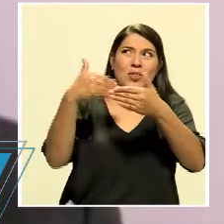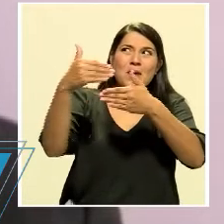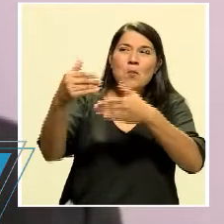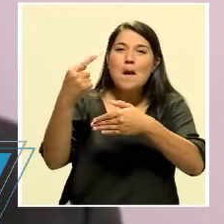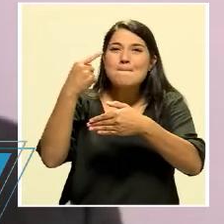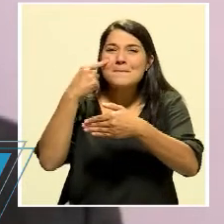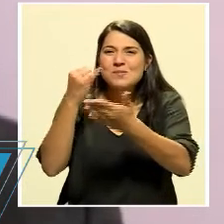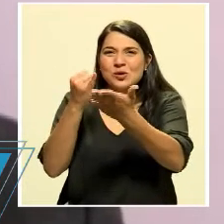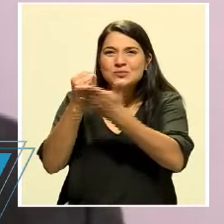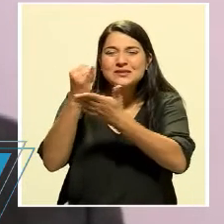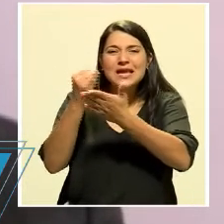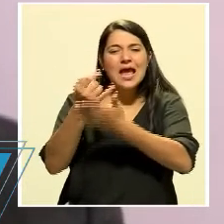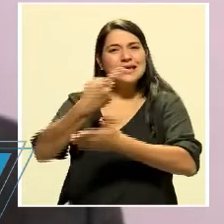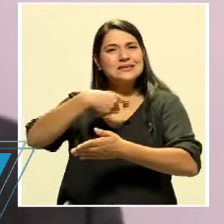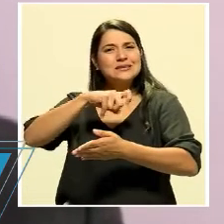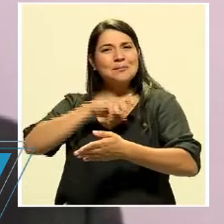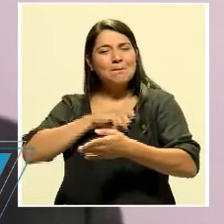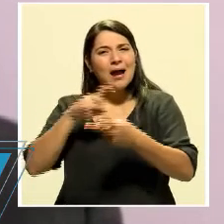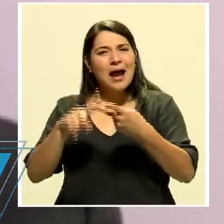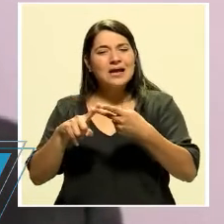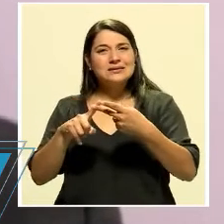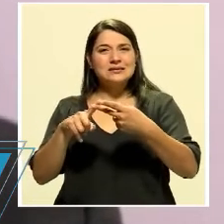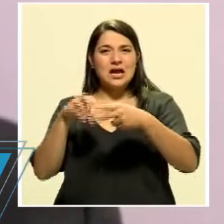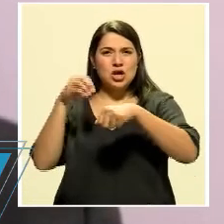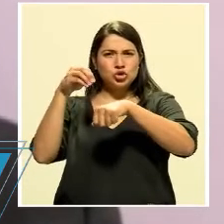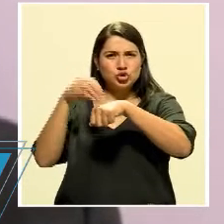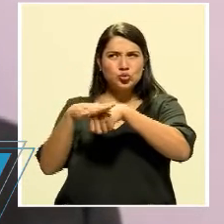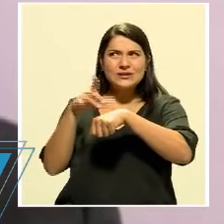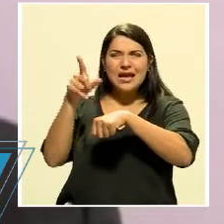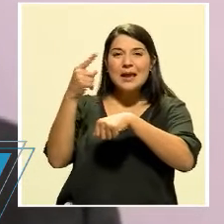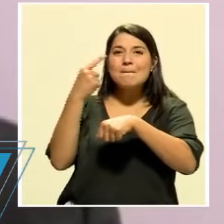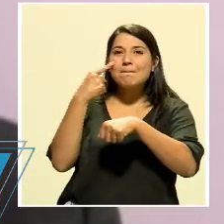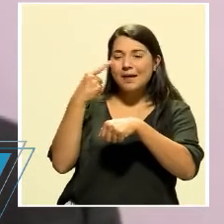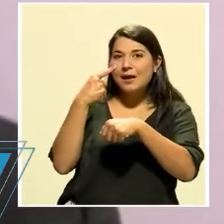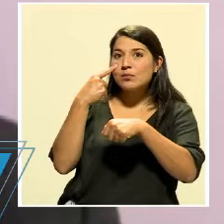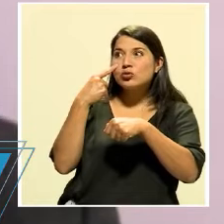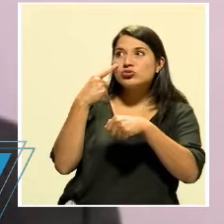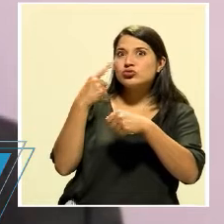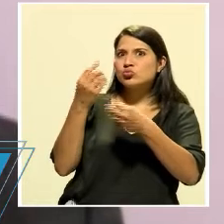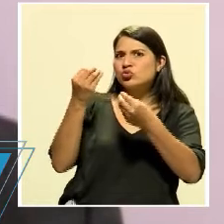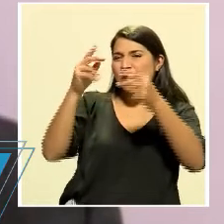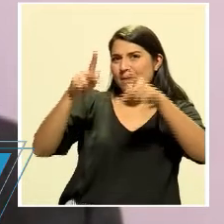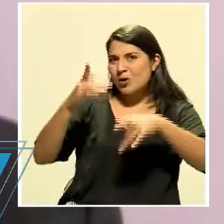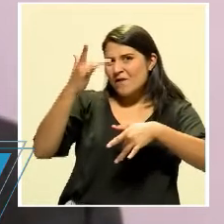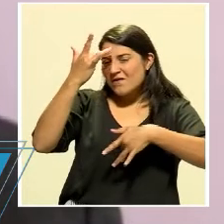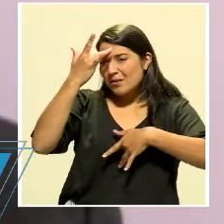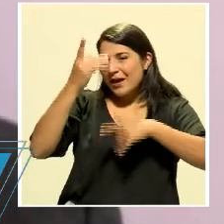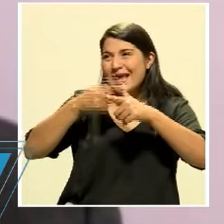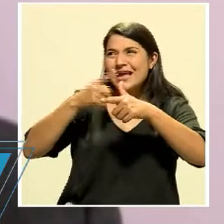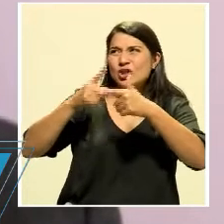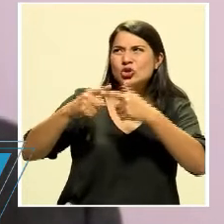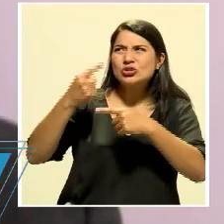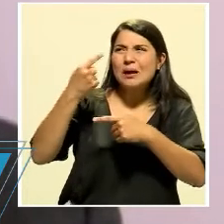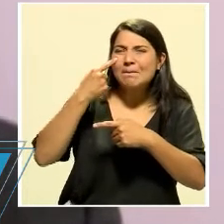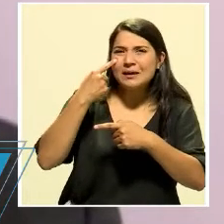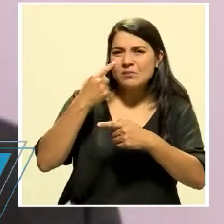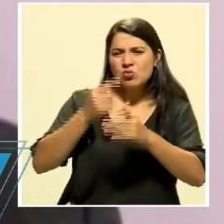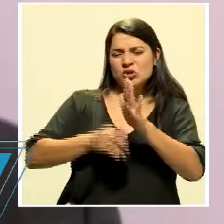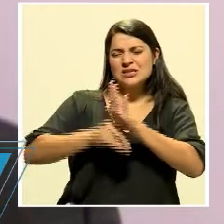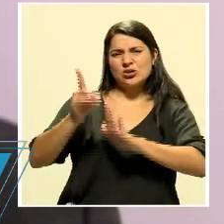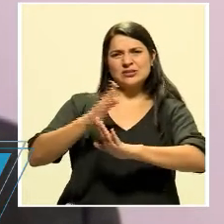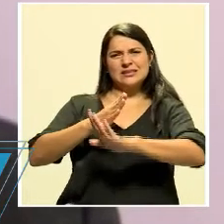una circulación bastante importante del virus y se veía que los anticuerpos alcanzaban un 5 o